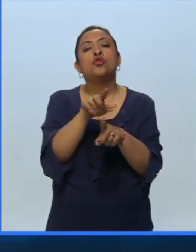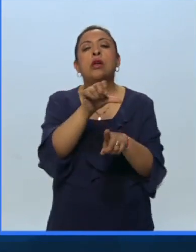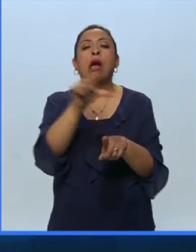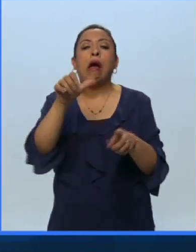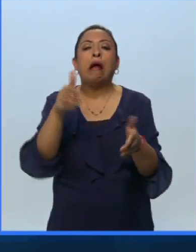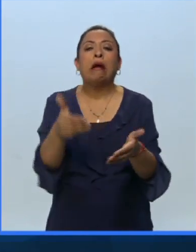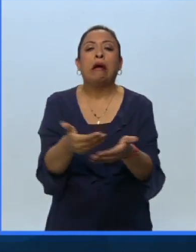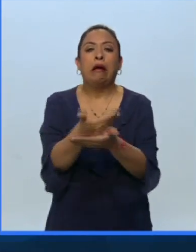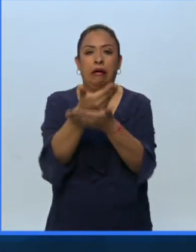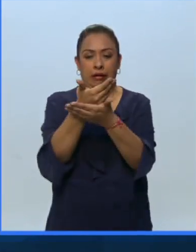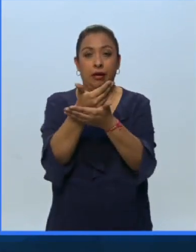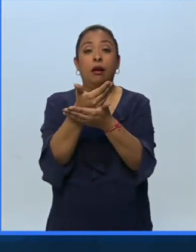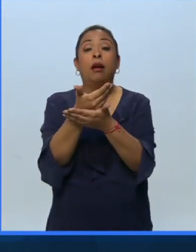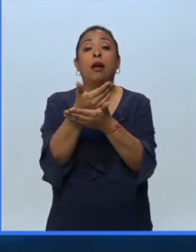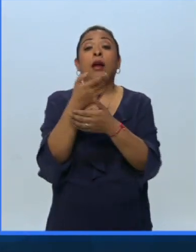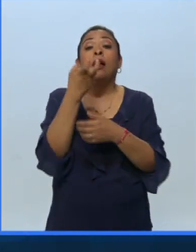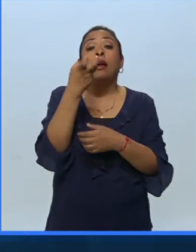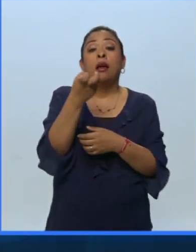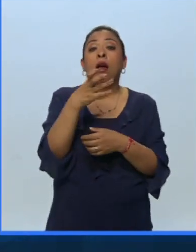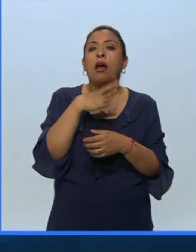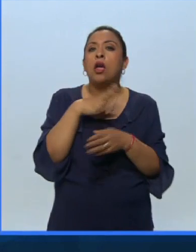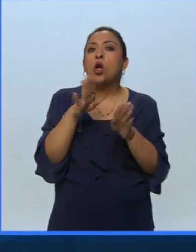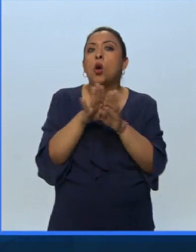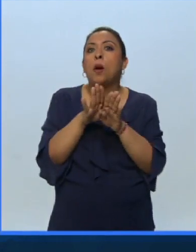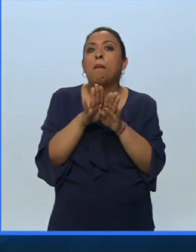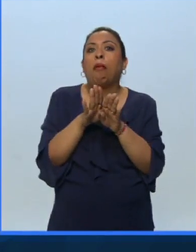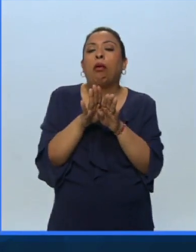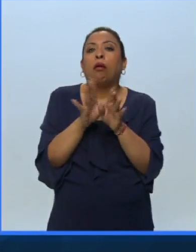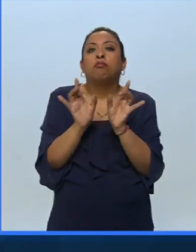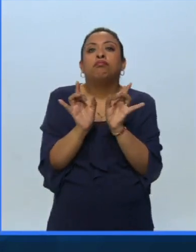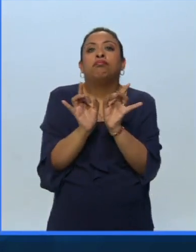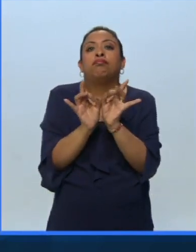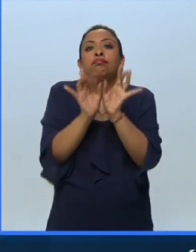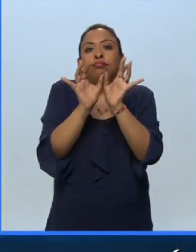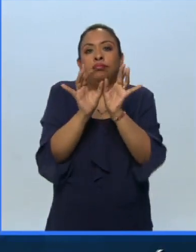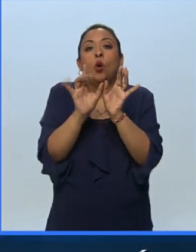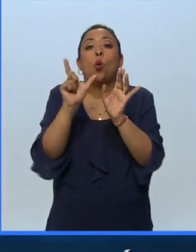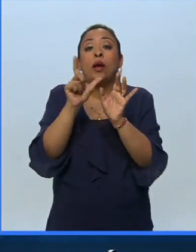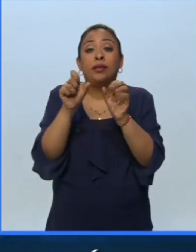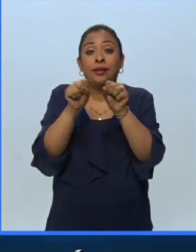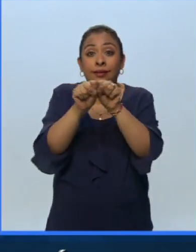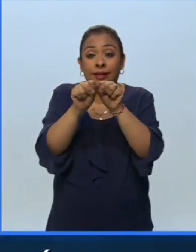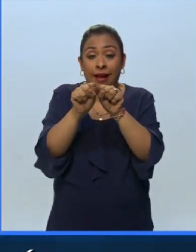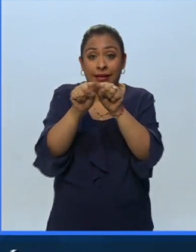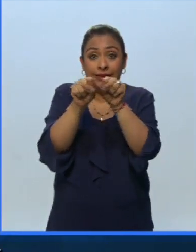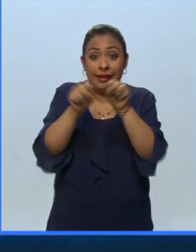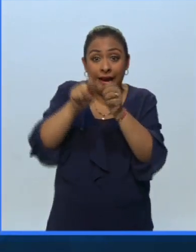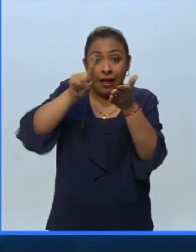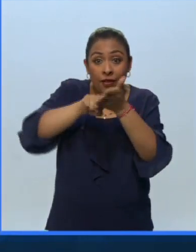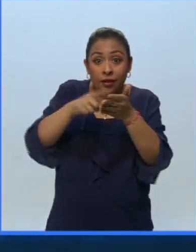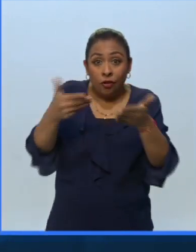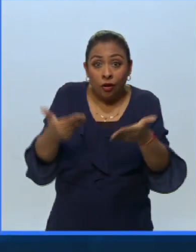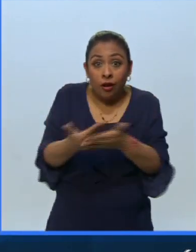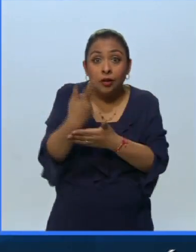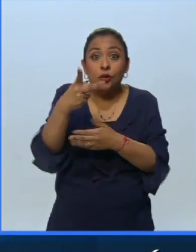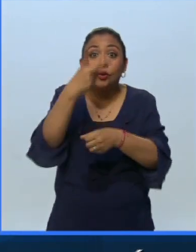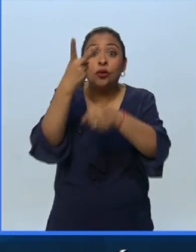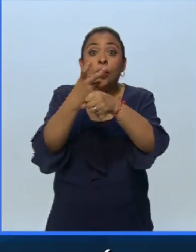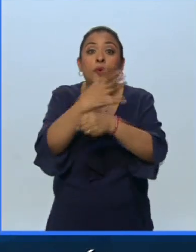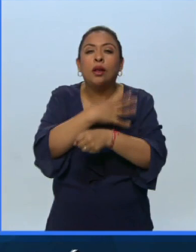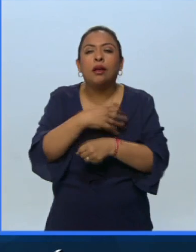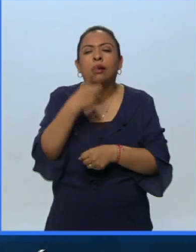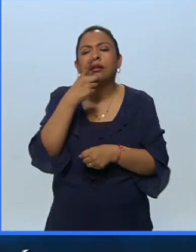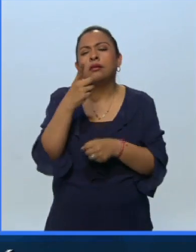Nacimiento, una obra que improvisó en la sala de parto de su segunda hija, en el que considera el mejor